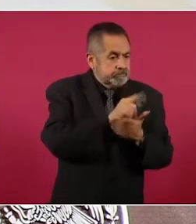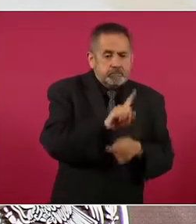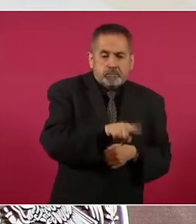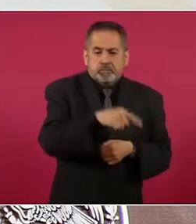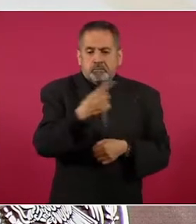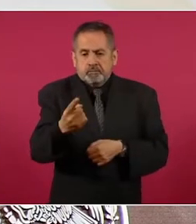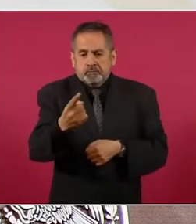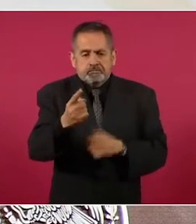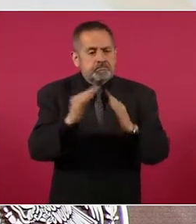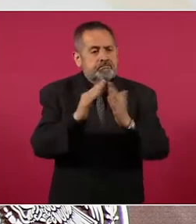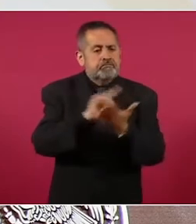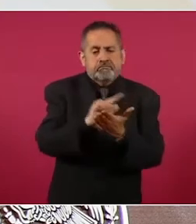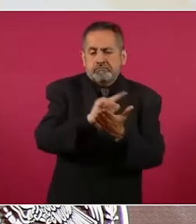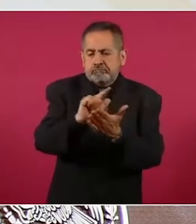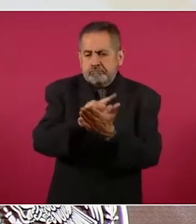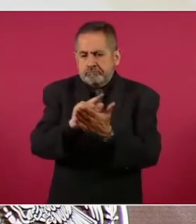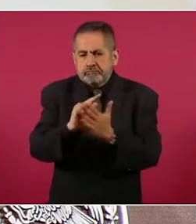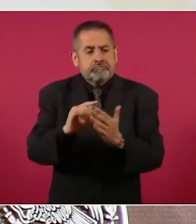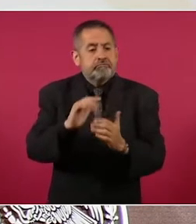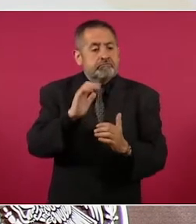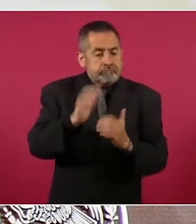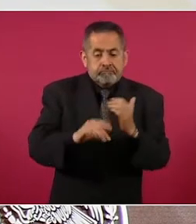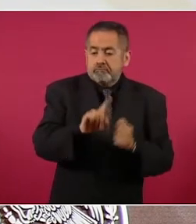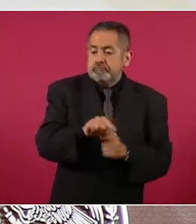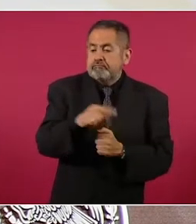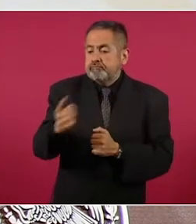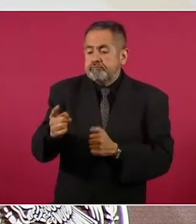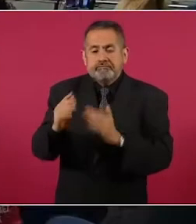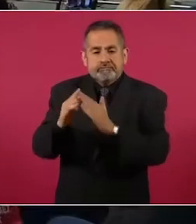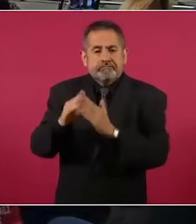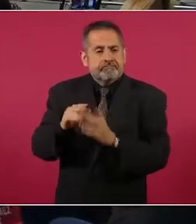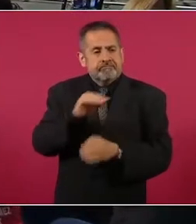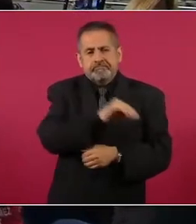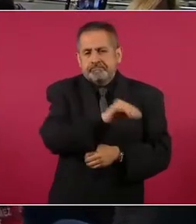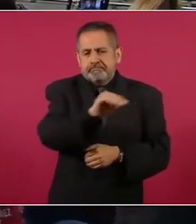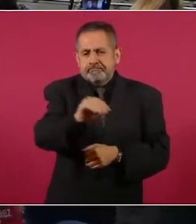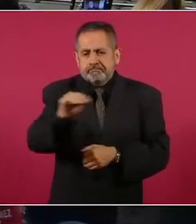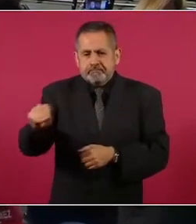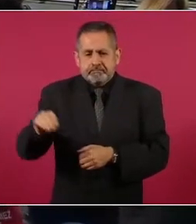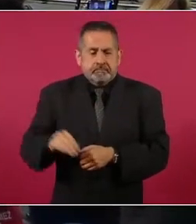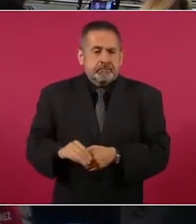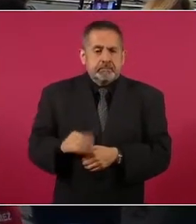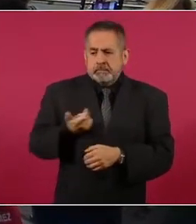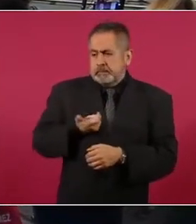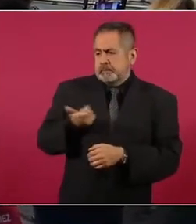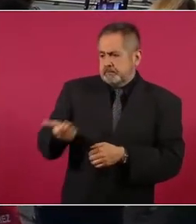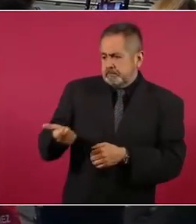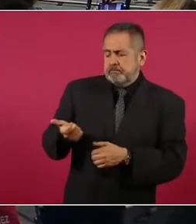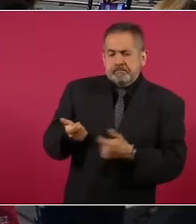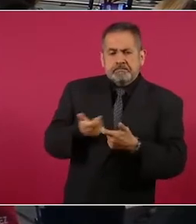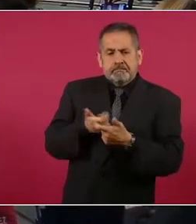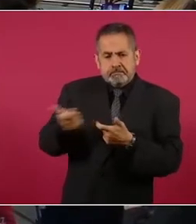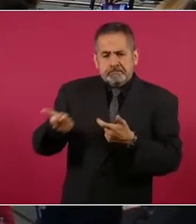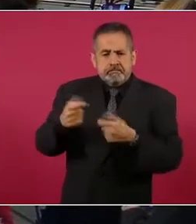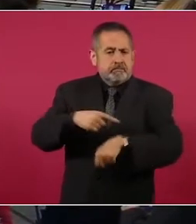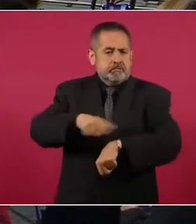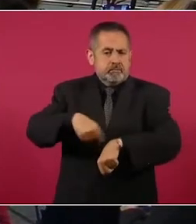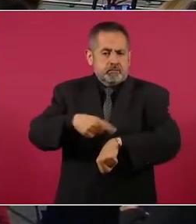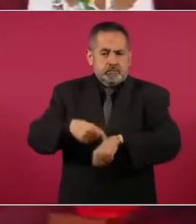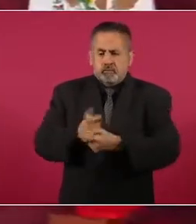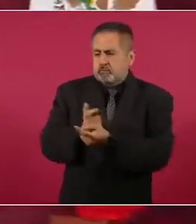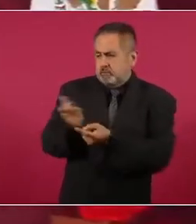varias casas, les pagan por hora